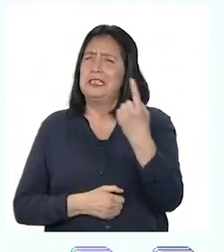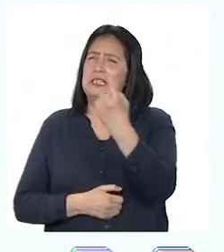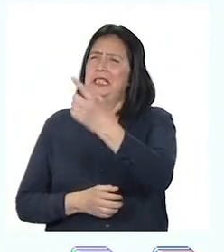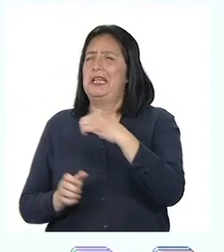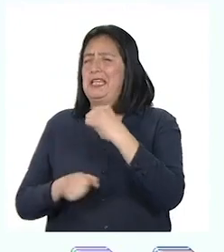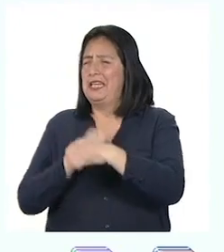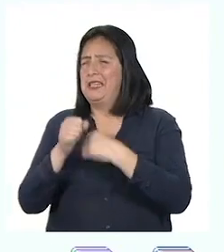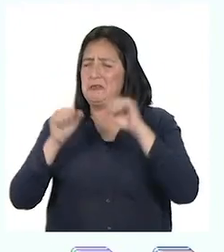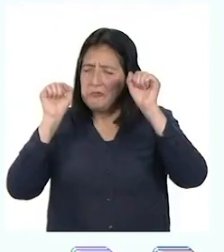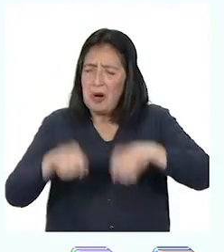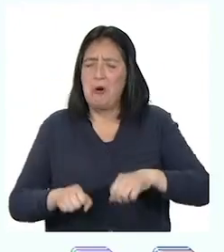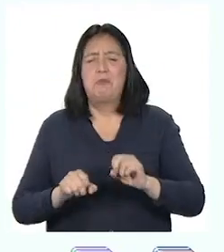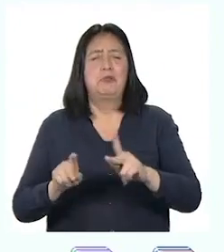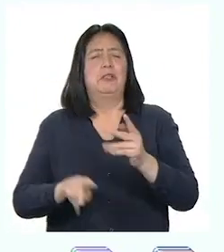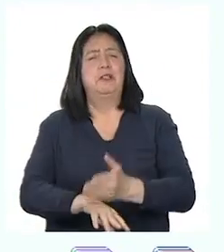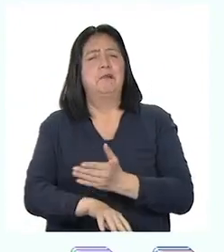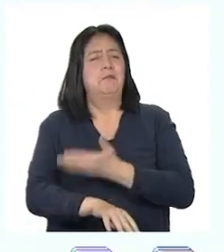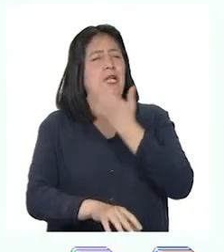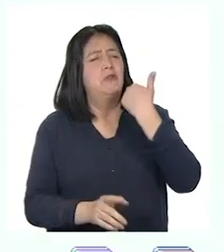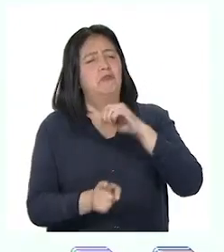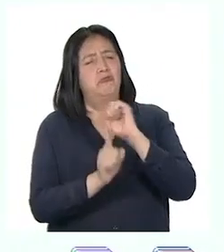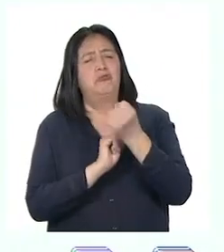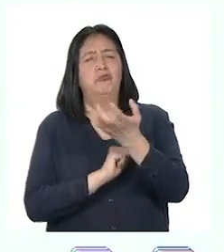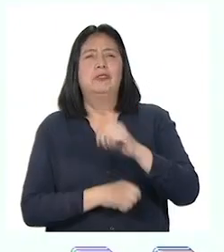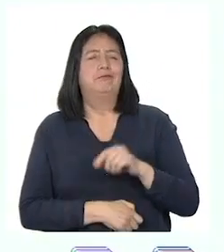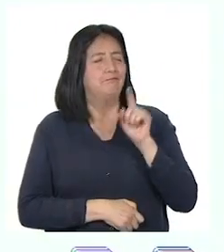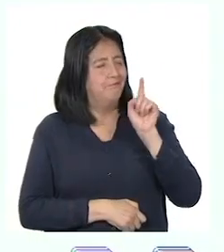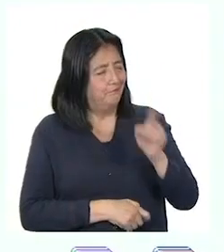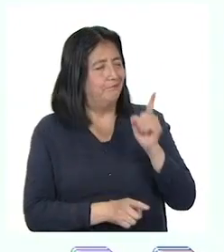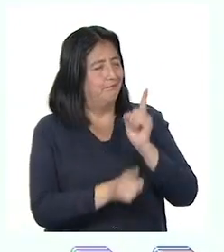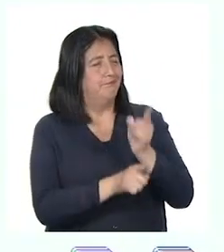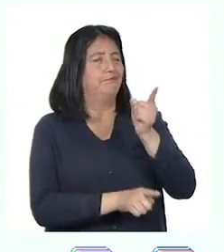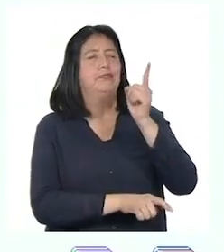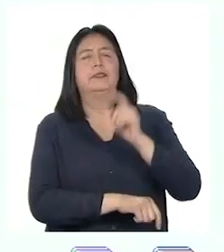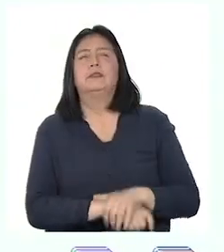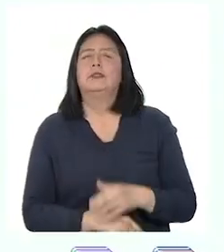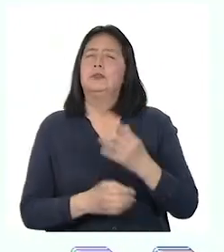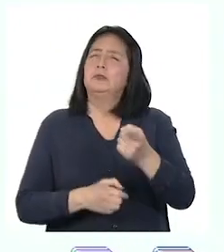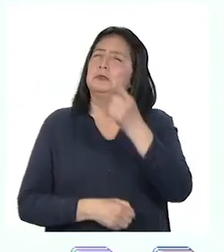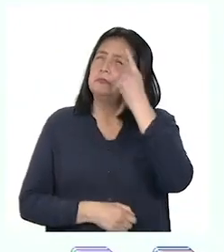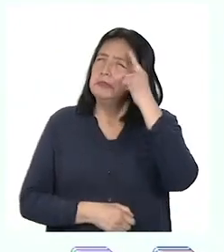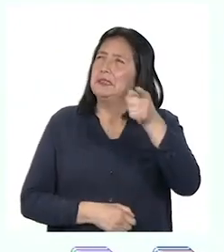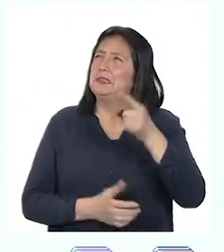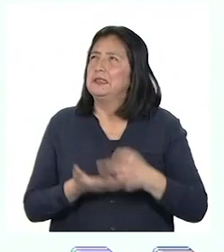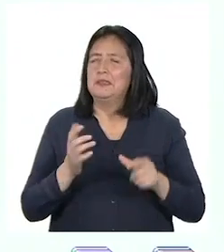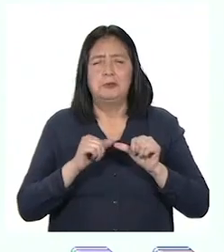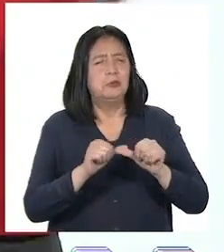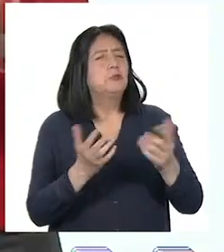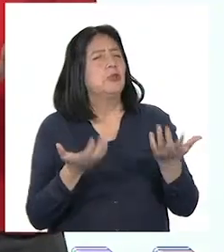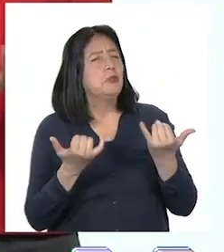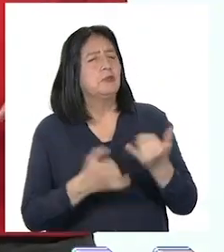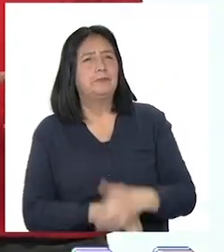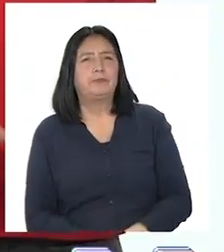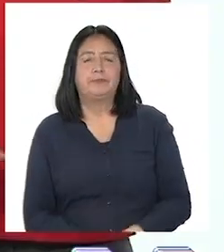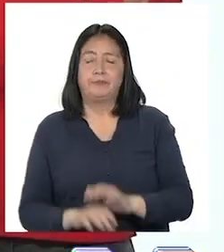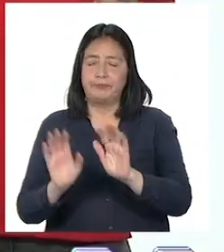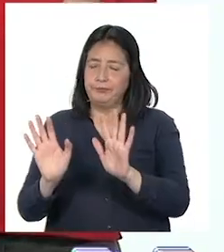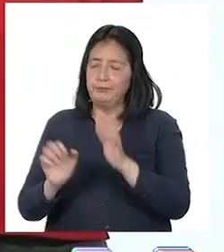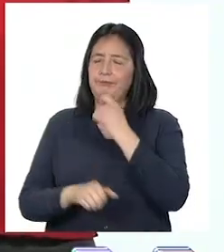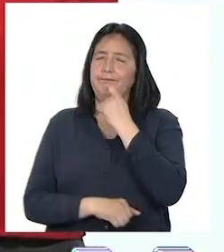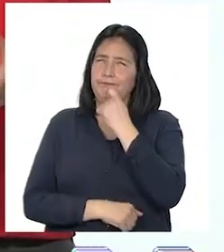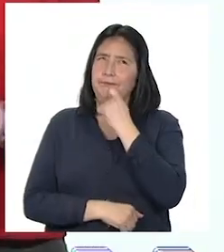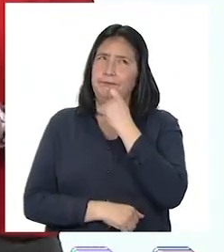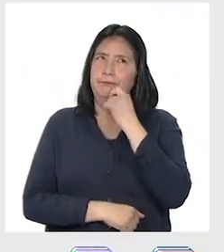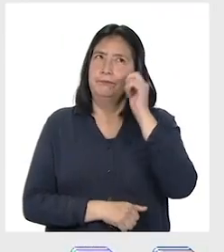año es una oportunidad para ser una mejor sociedad. ¡Eso, Patti! ¿Cómo crees que debemos seguir entonces? Pues, a ver,